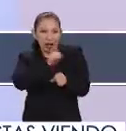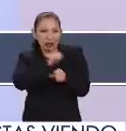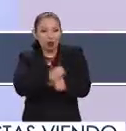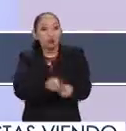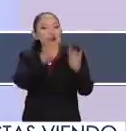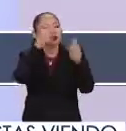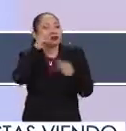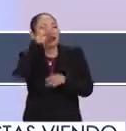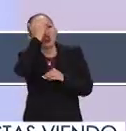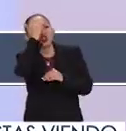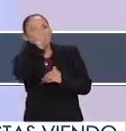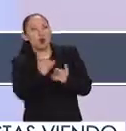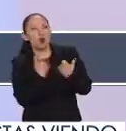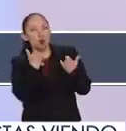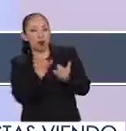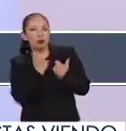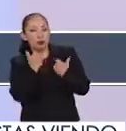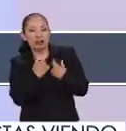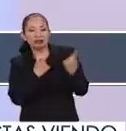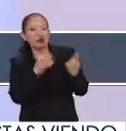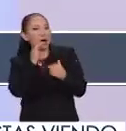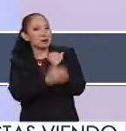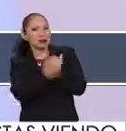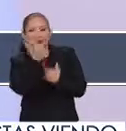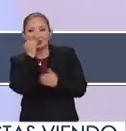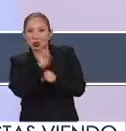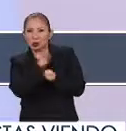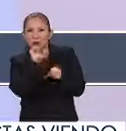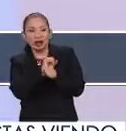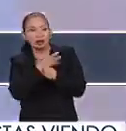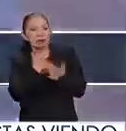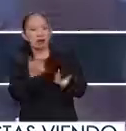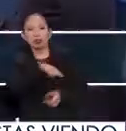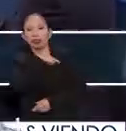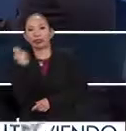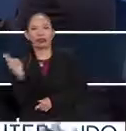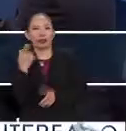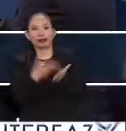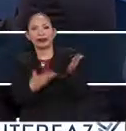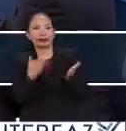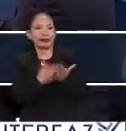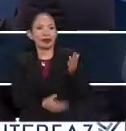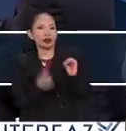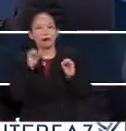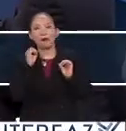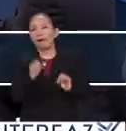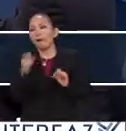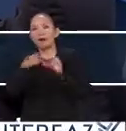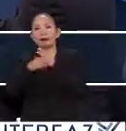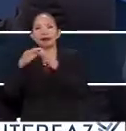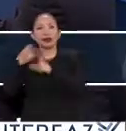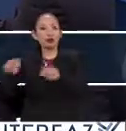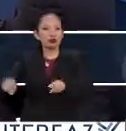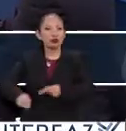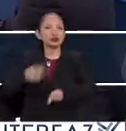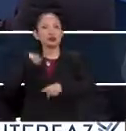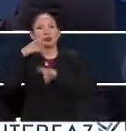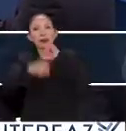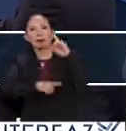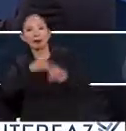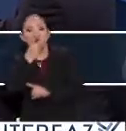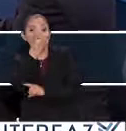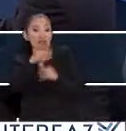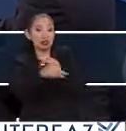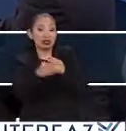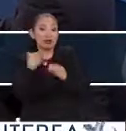¿Cuántas veces hemos conocido a un chico que no terminó la secundaria porque no aprobó el taller? O la materia de música o deportes o